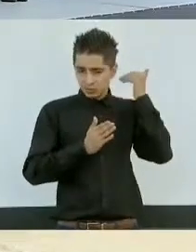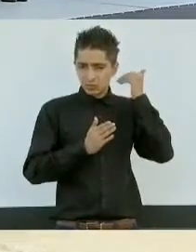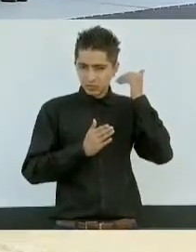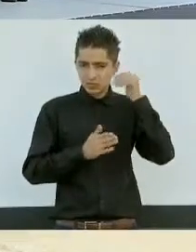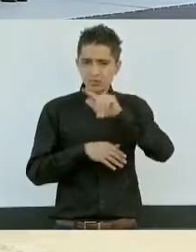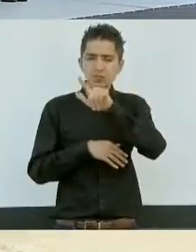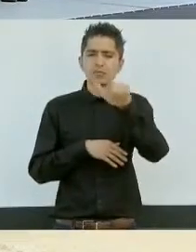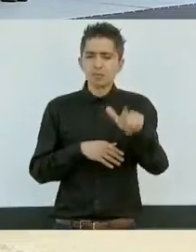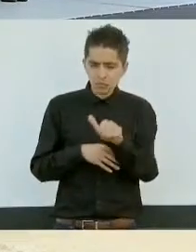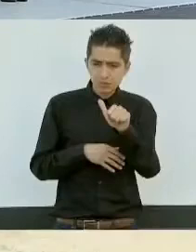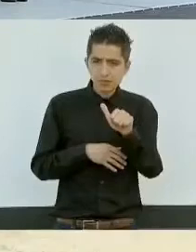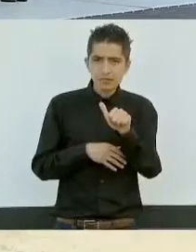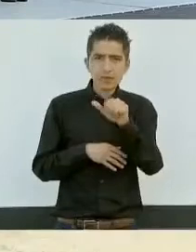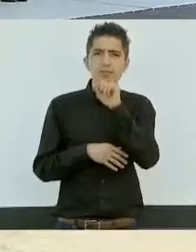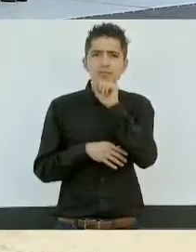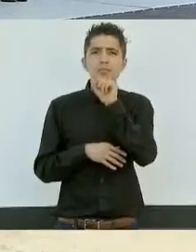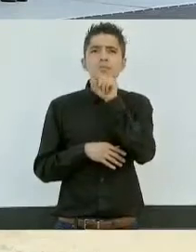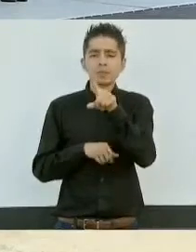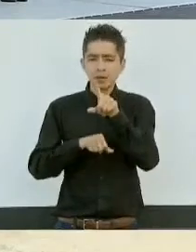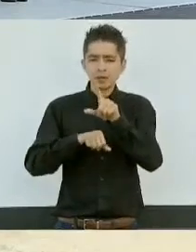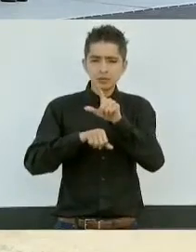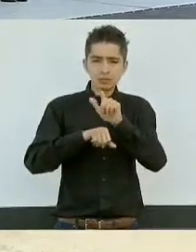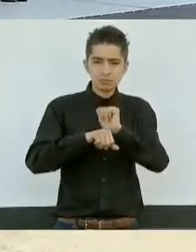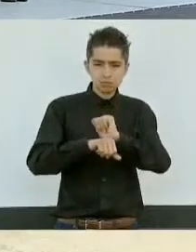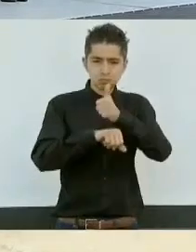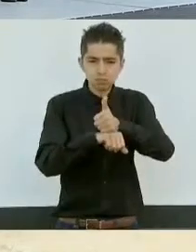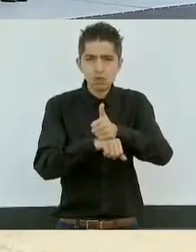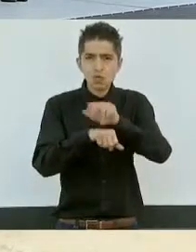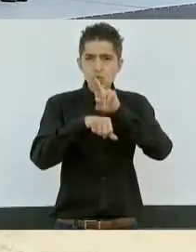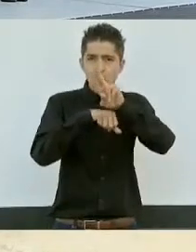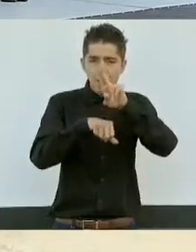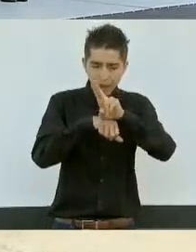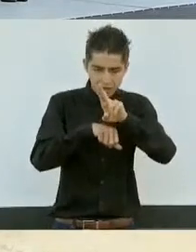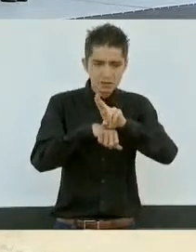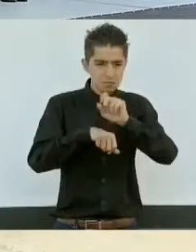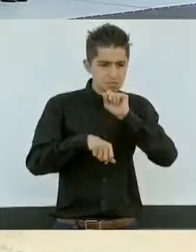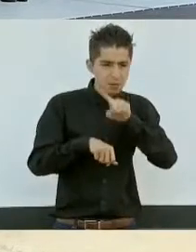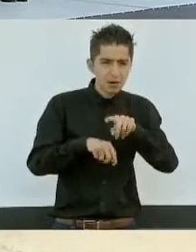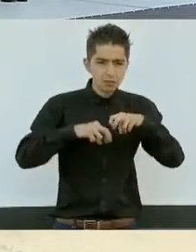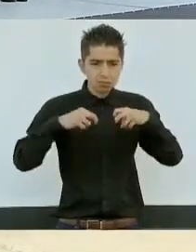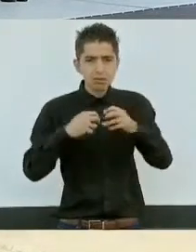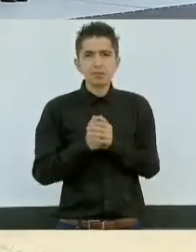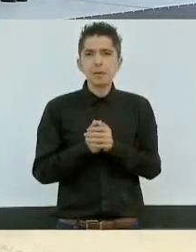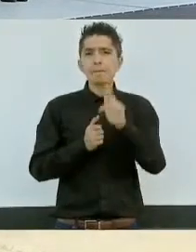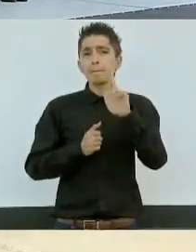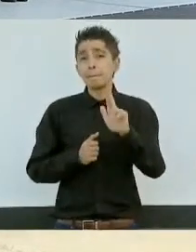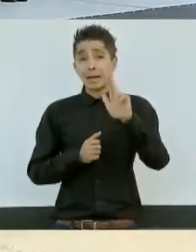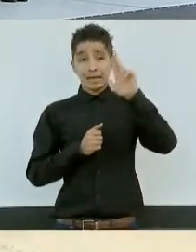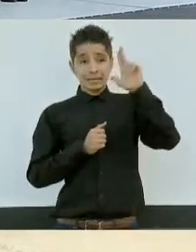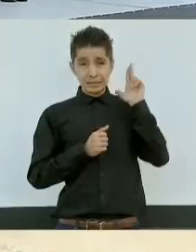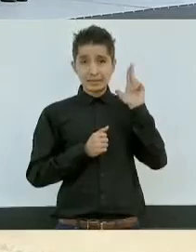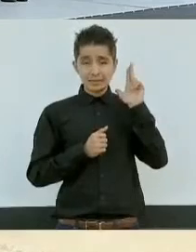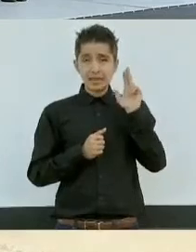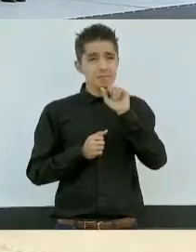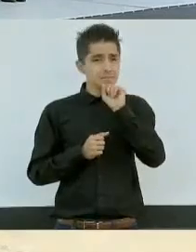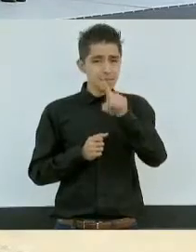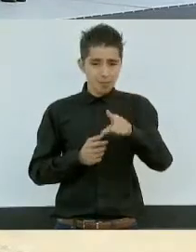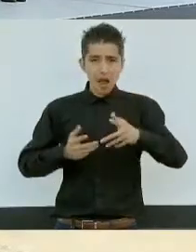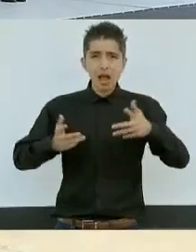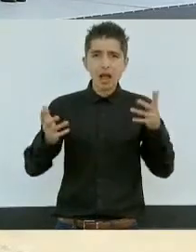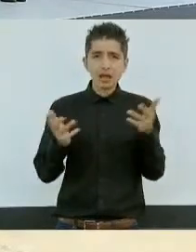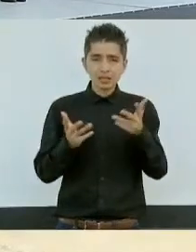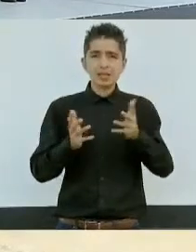también instalamos en Uruapan y el martes pasado hicimos lo mismo